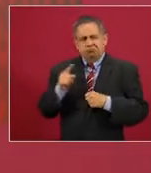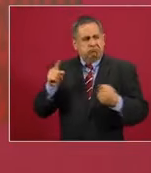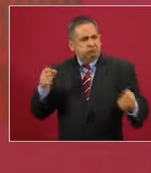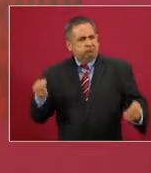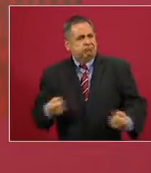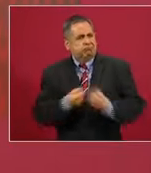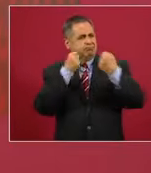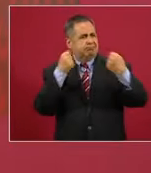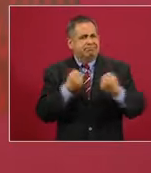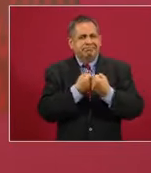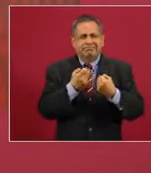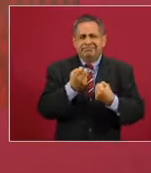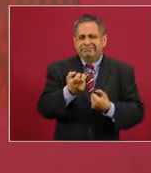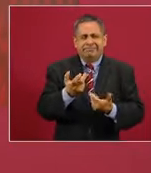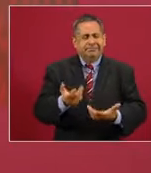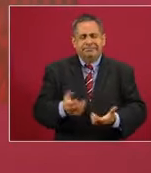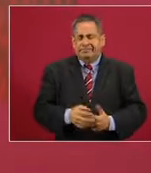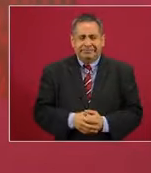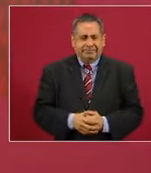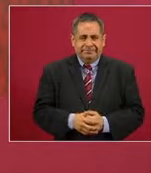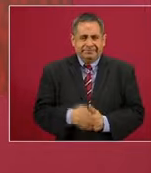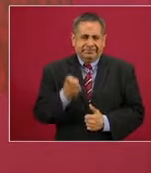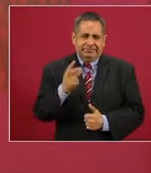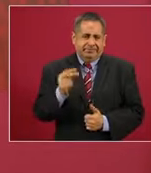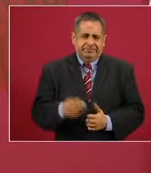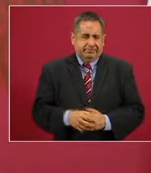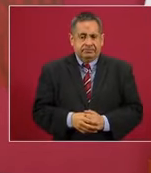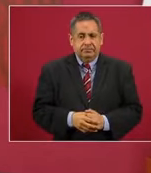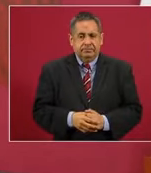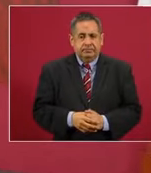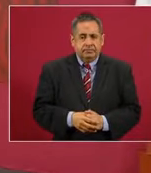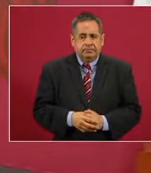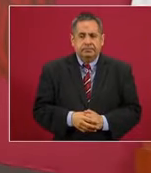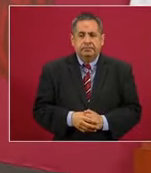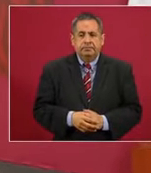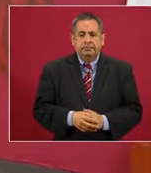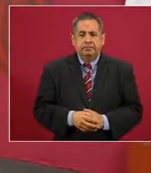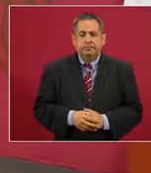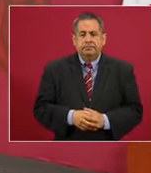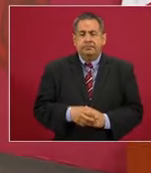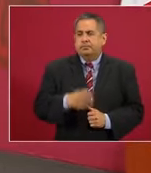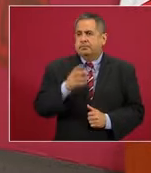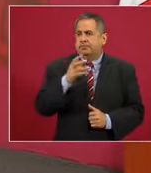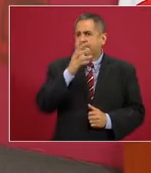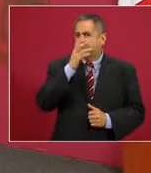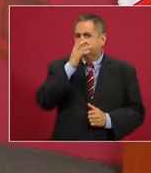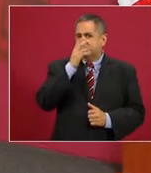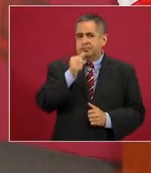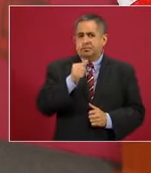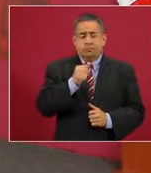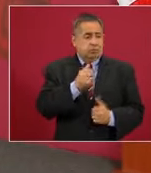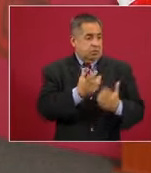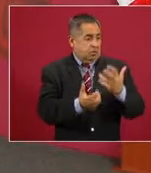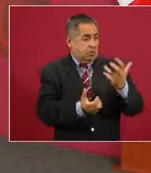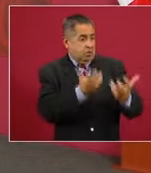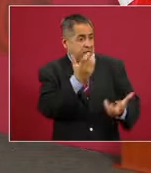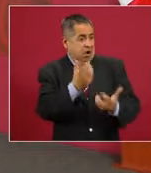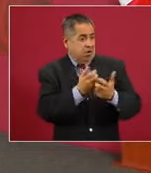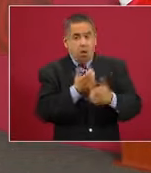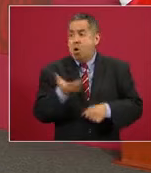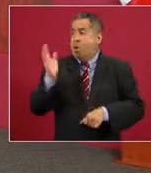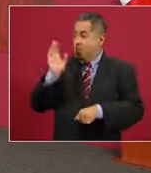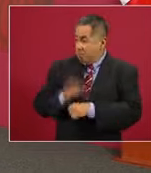no se puede apagar el fuego con el fuego,